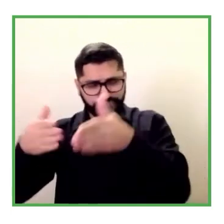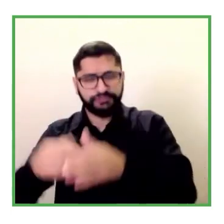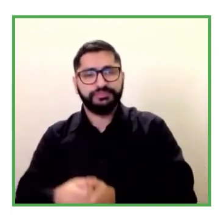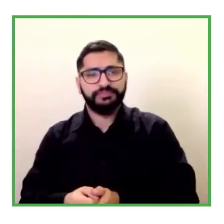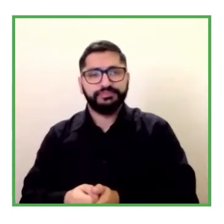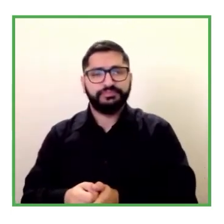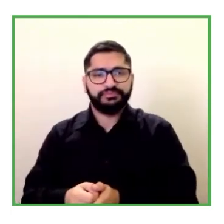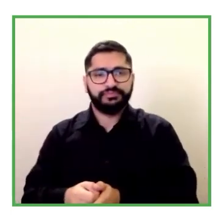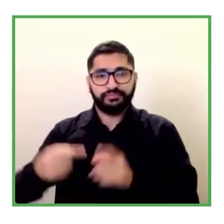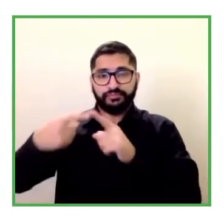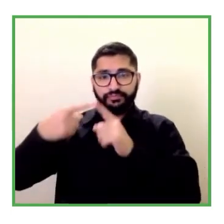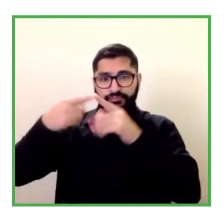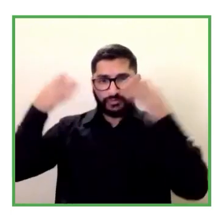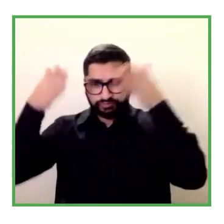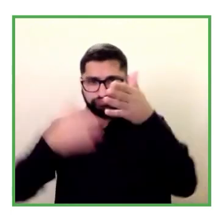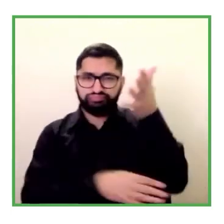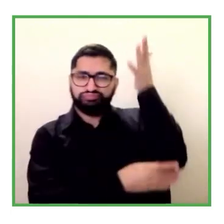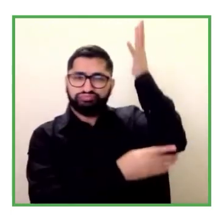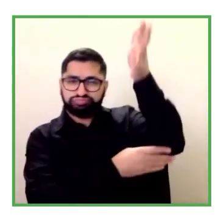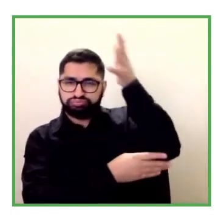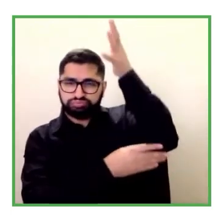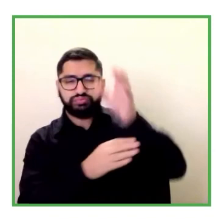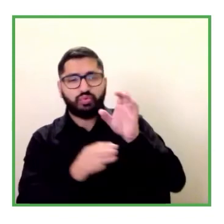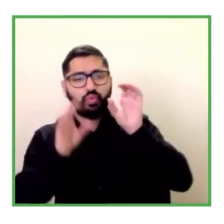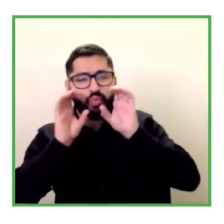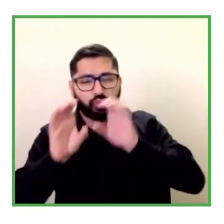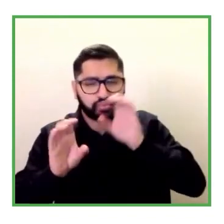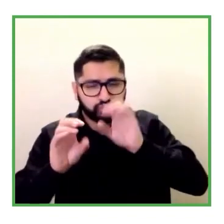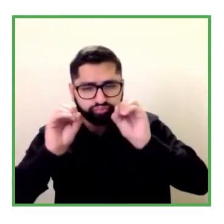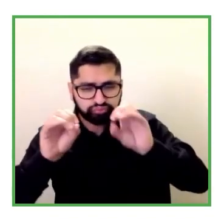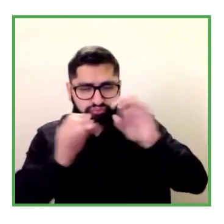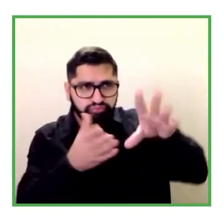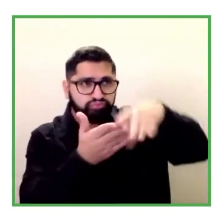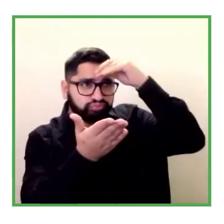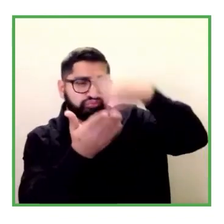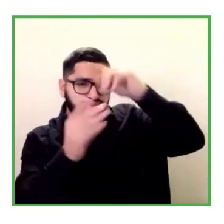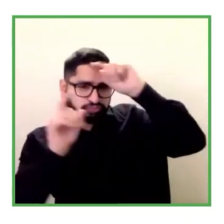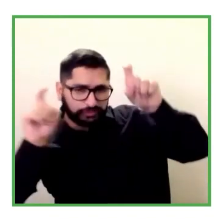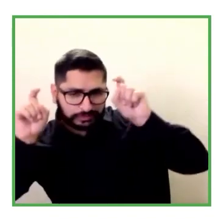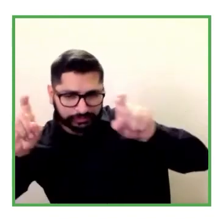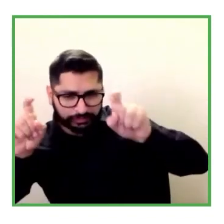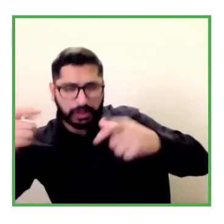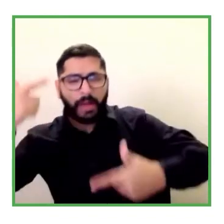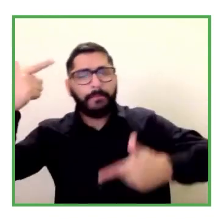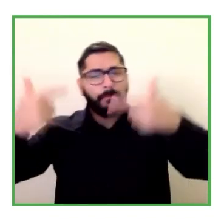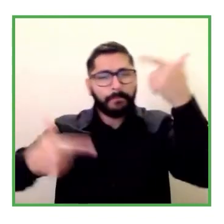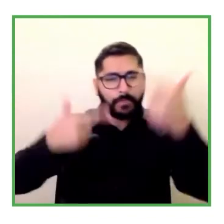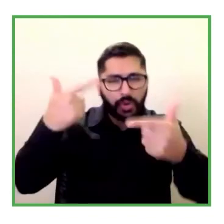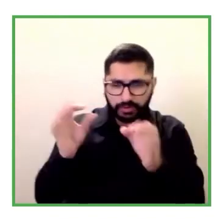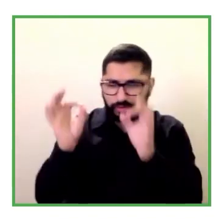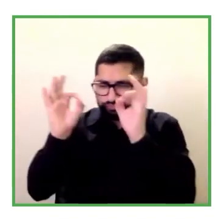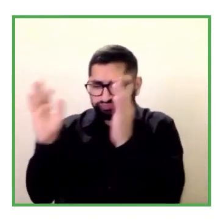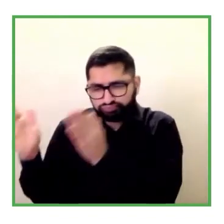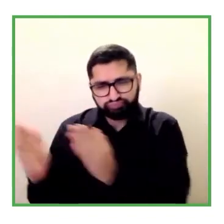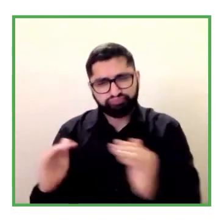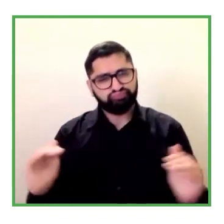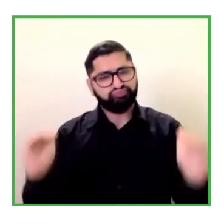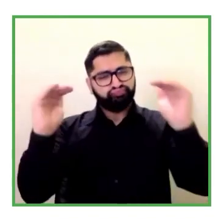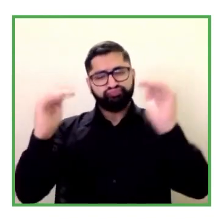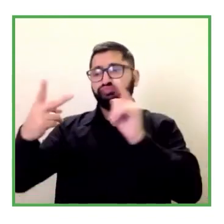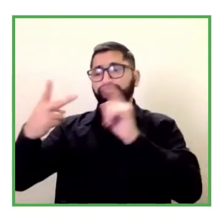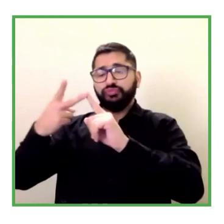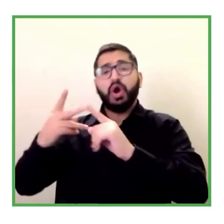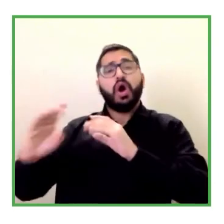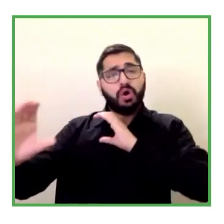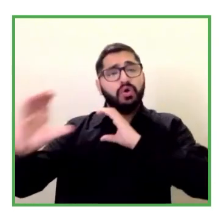educación uno en políticas y estandarización y el otro en comunicación capacitación y educación